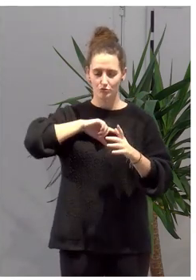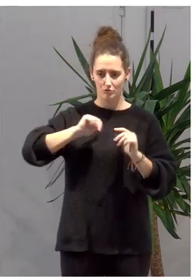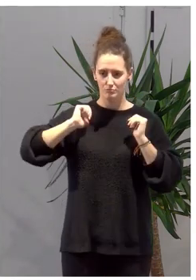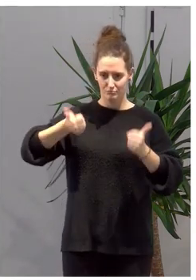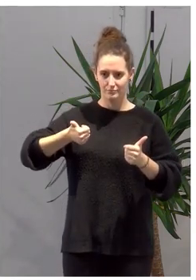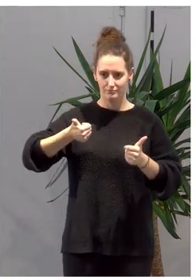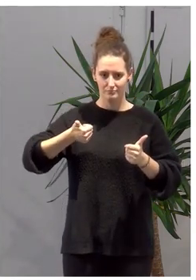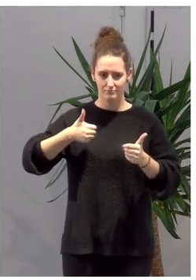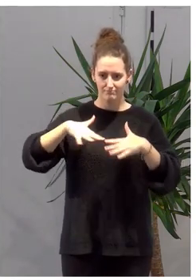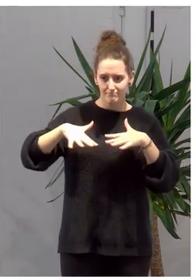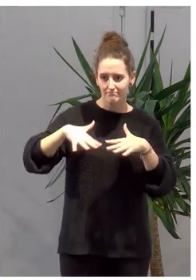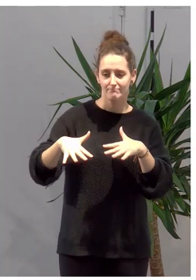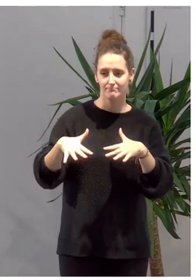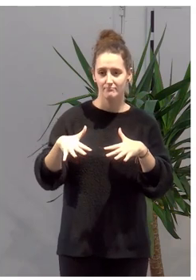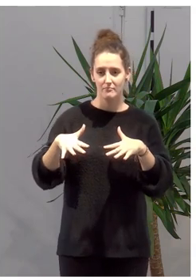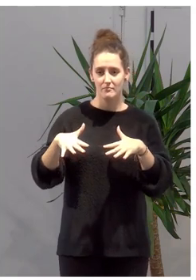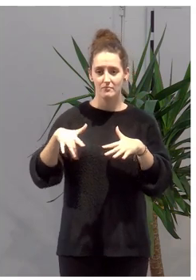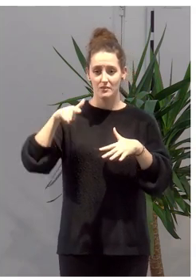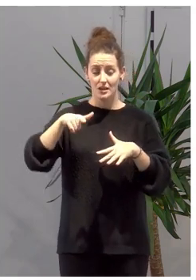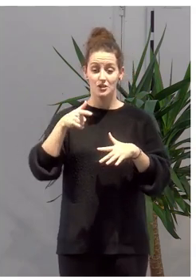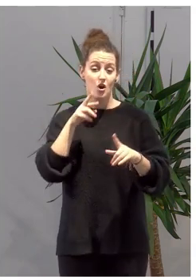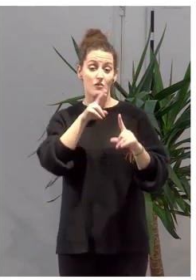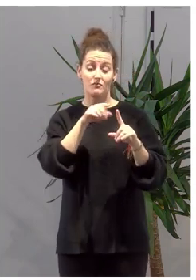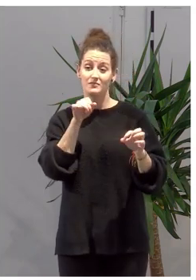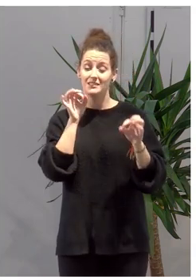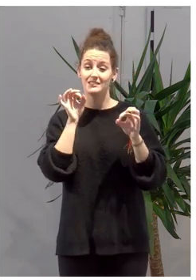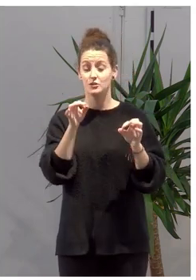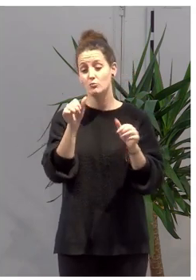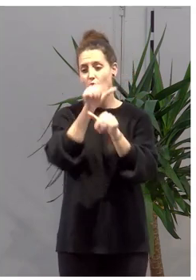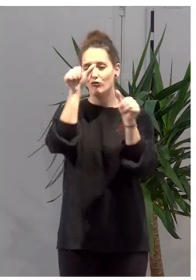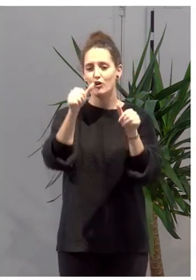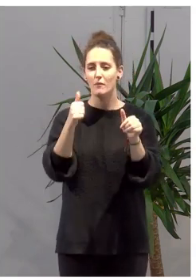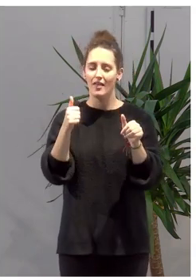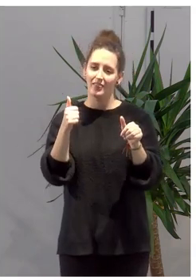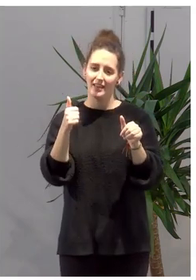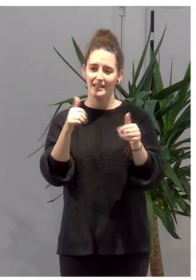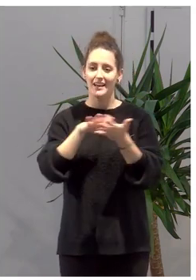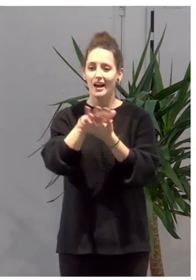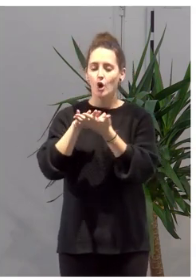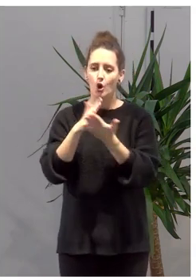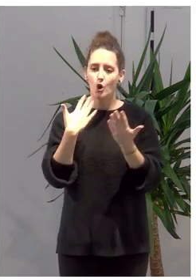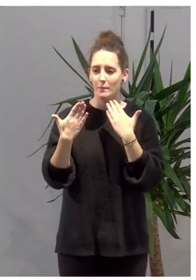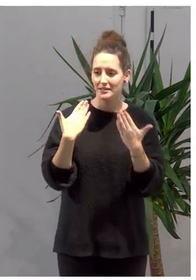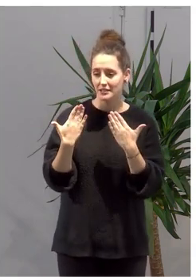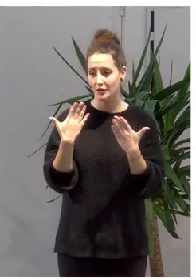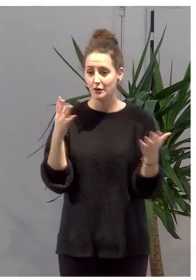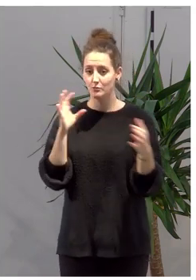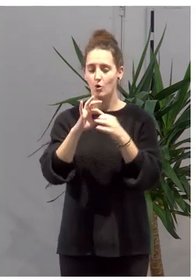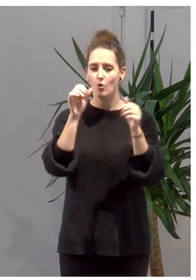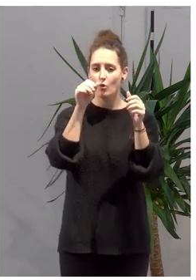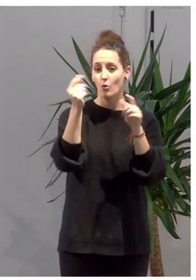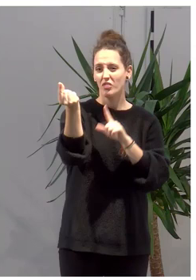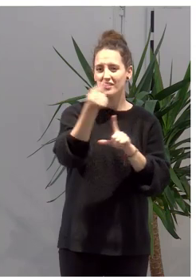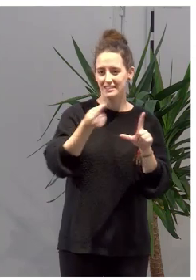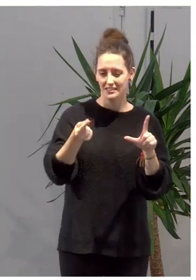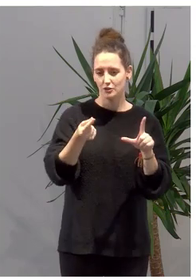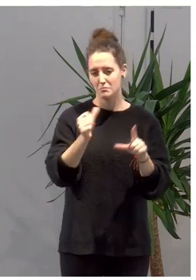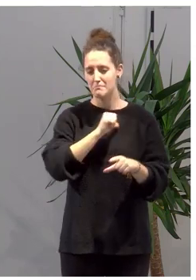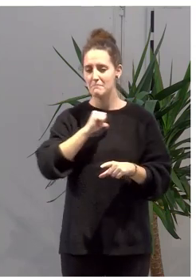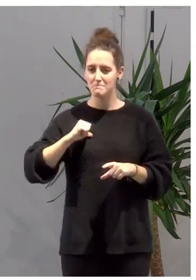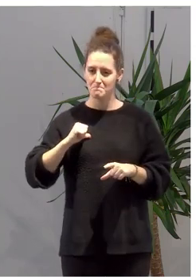hacen referencia a una forma de conversación fomentada en un diseño también particular